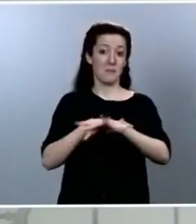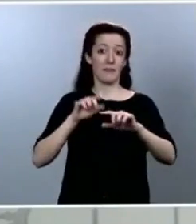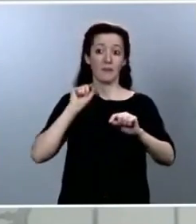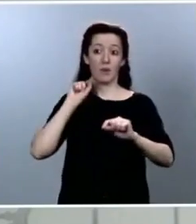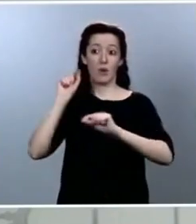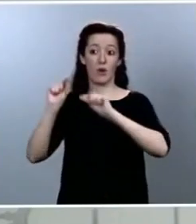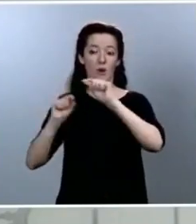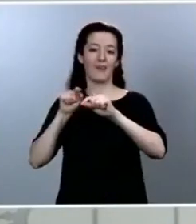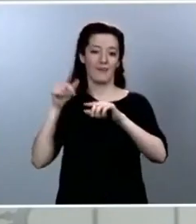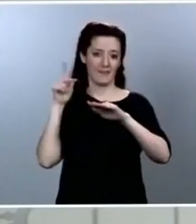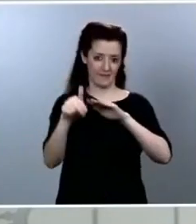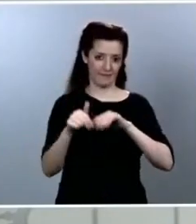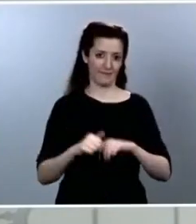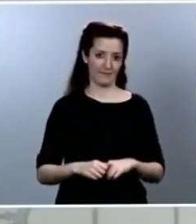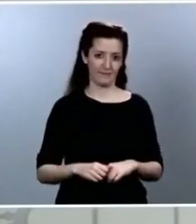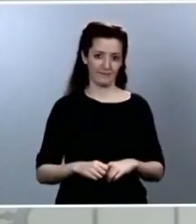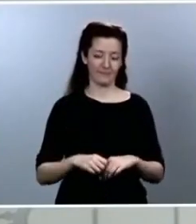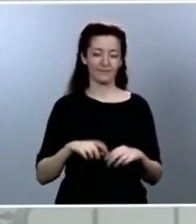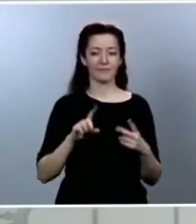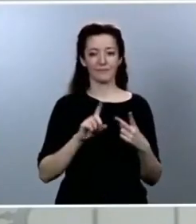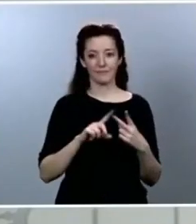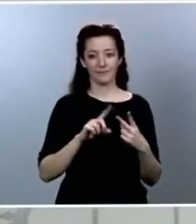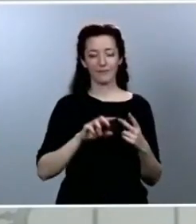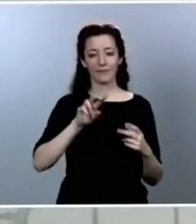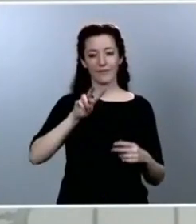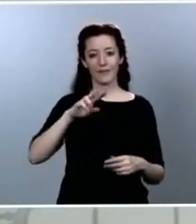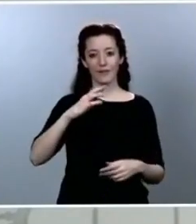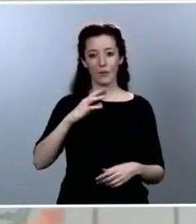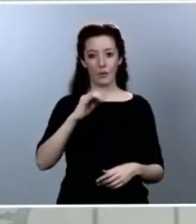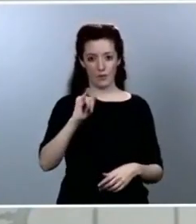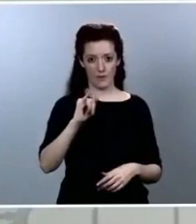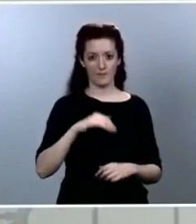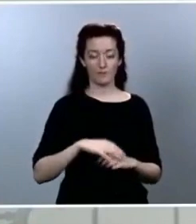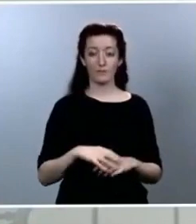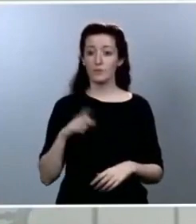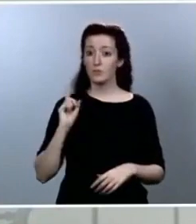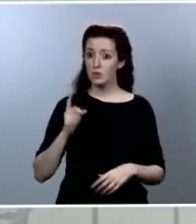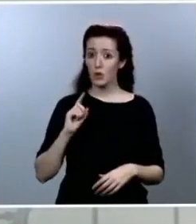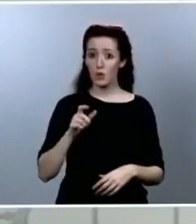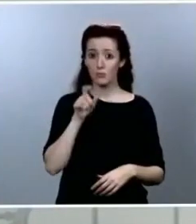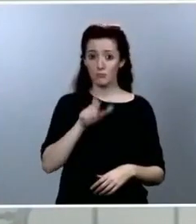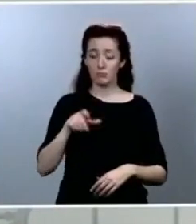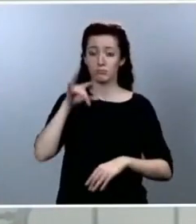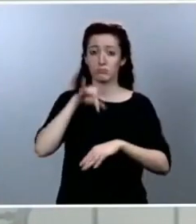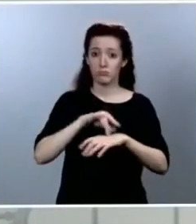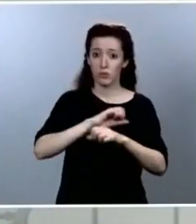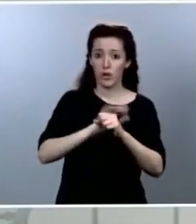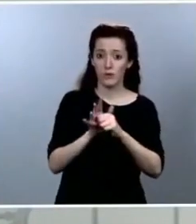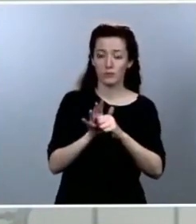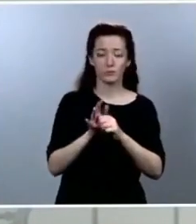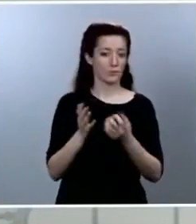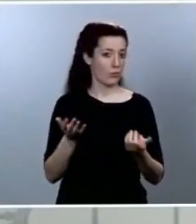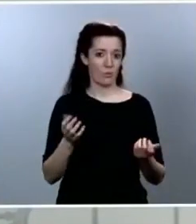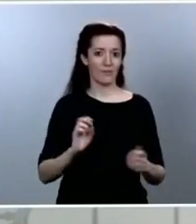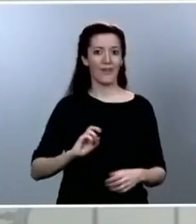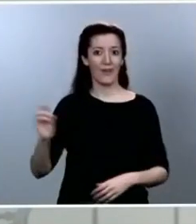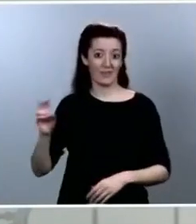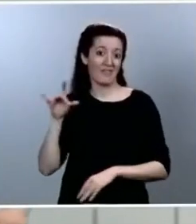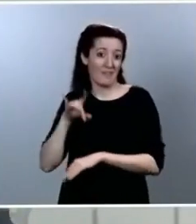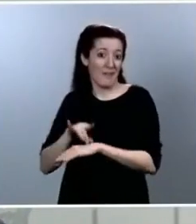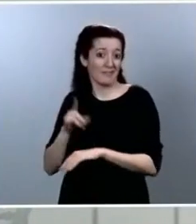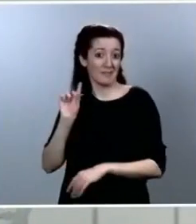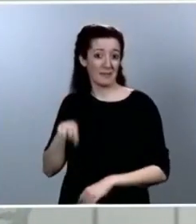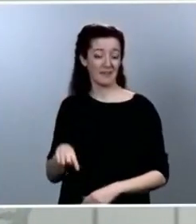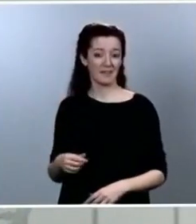solamente para las personas contagiadas del COVID sino también para personas que sufren otras patologías y que desgraciadamente durante esta